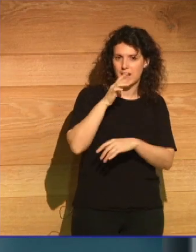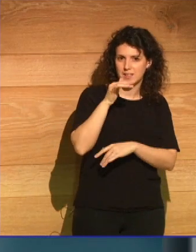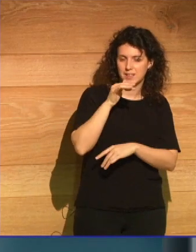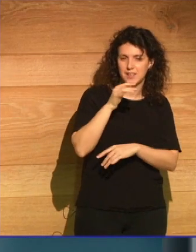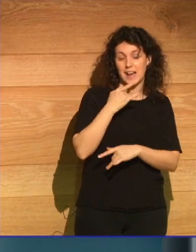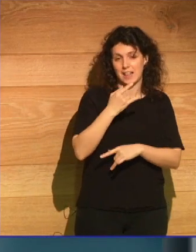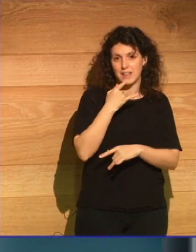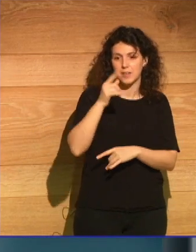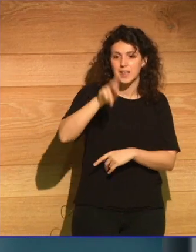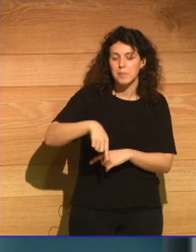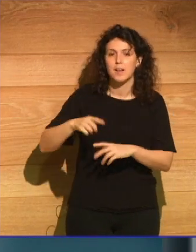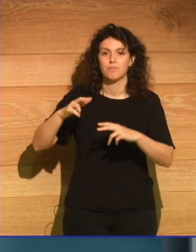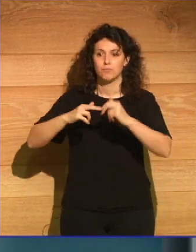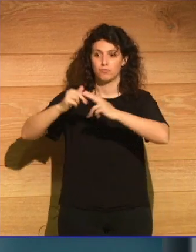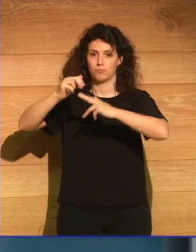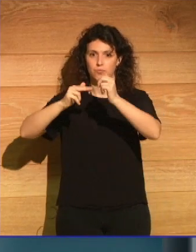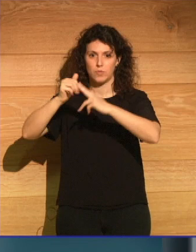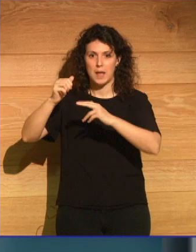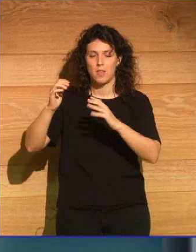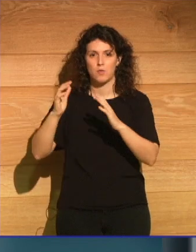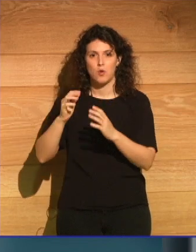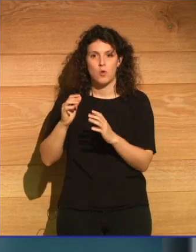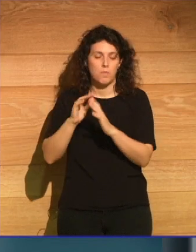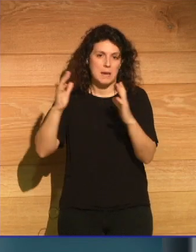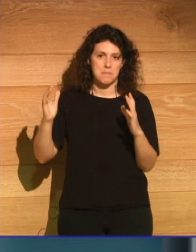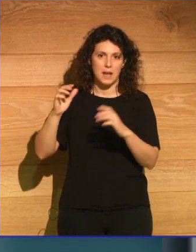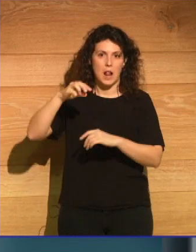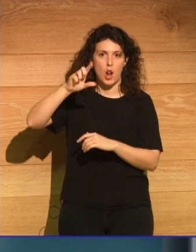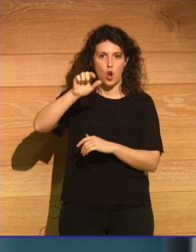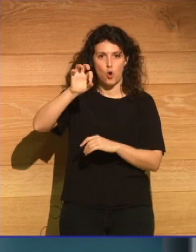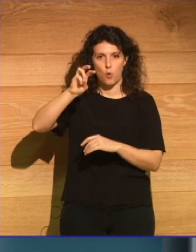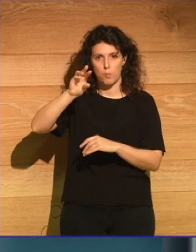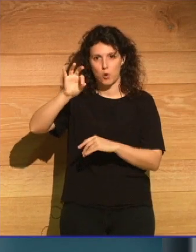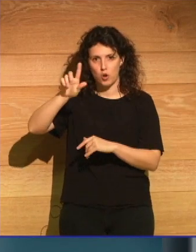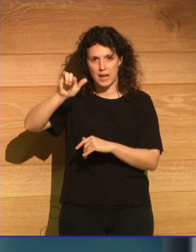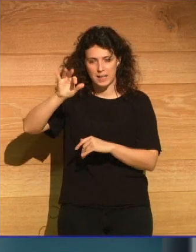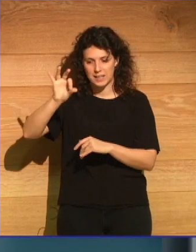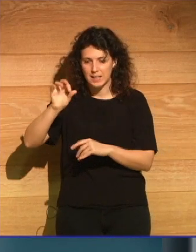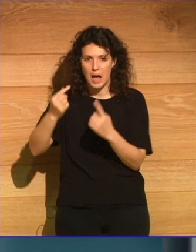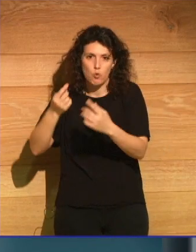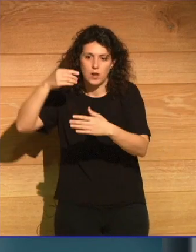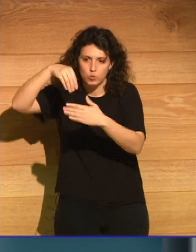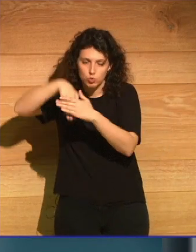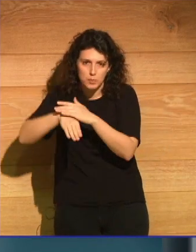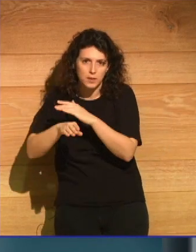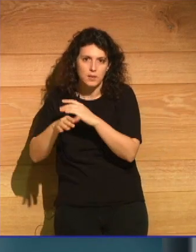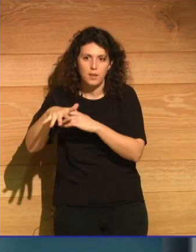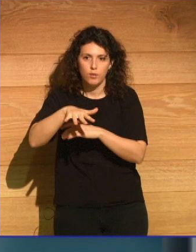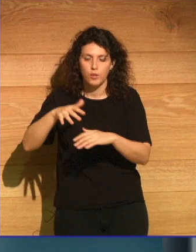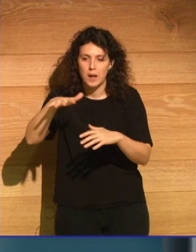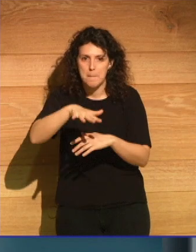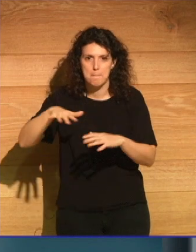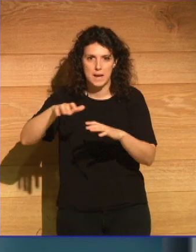cristal y hormigón de nuestras megalópolis, algunas de las cuales quedarán sumergidas bajo el márbora.